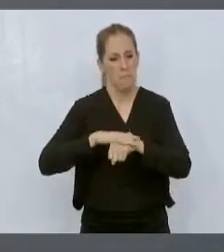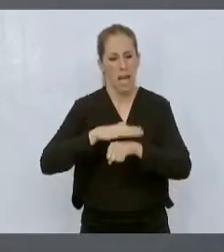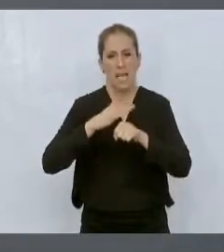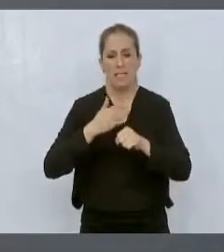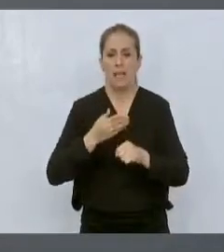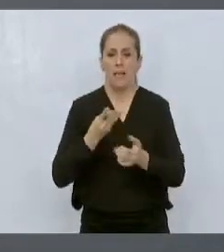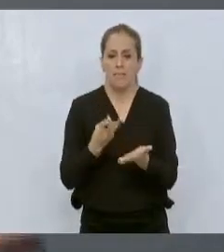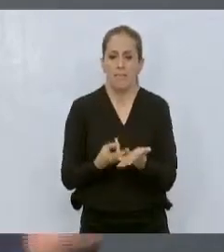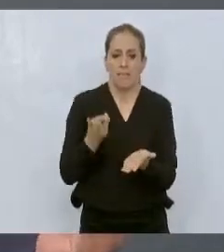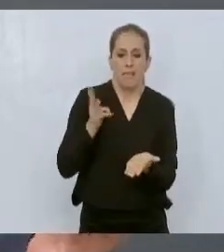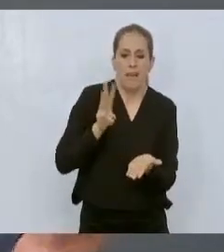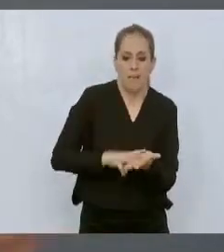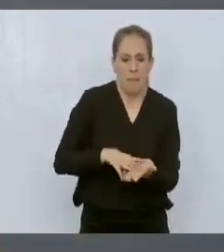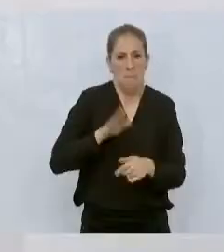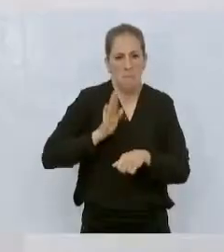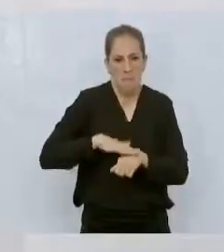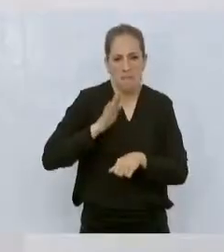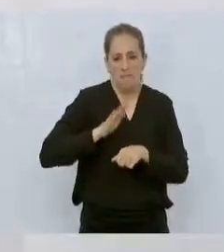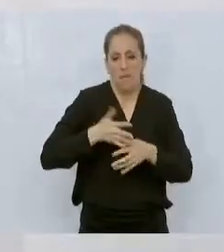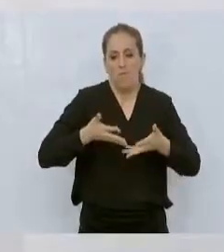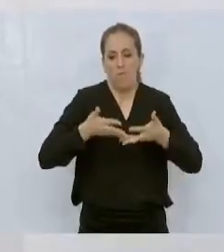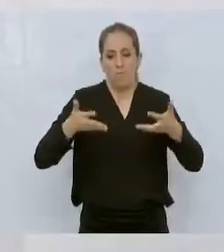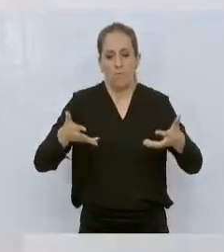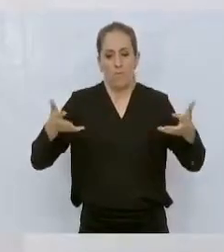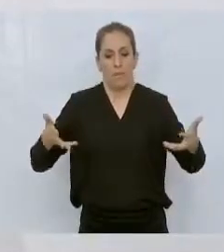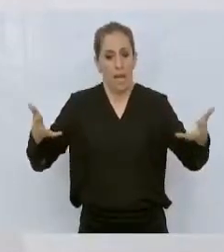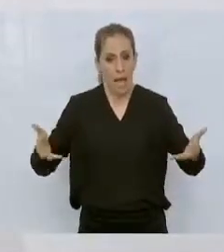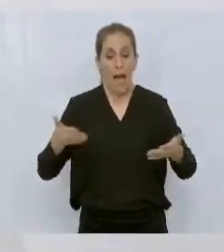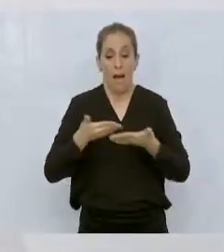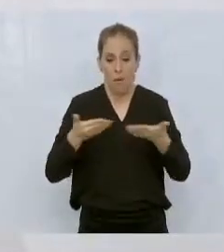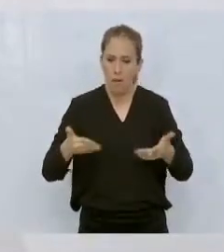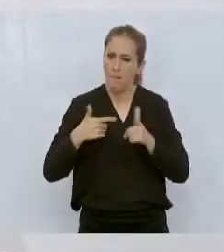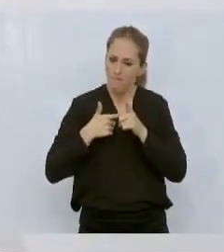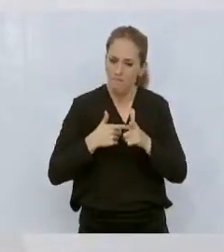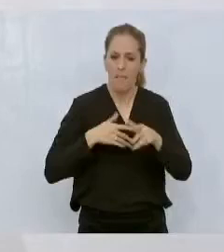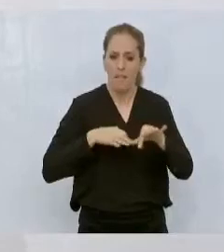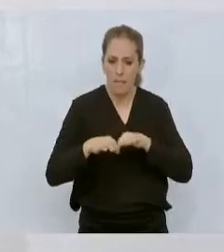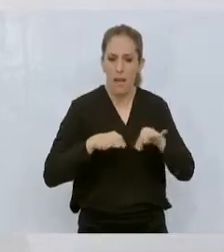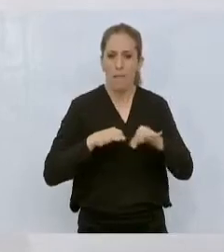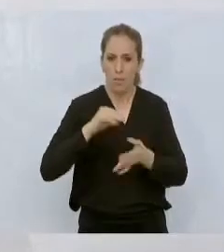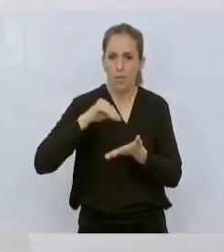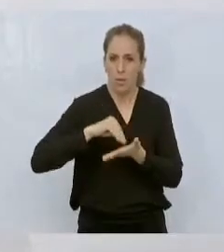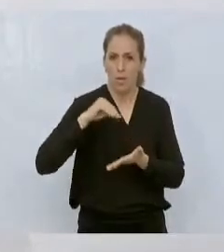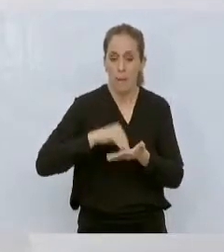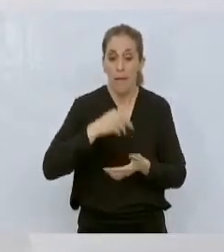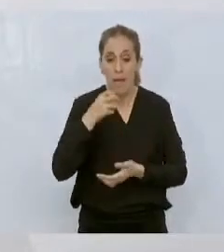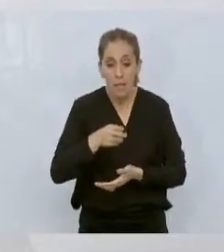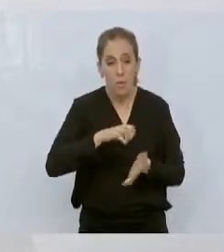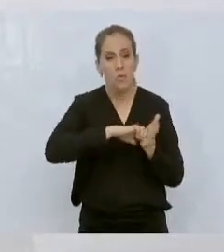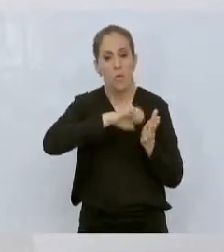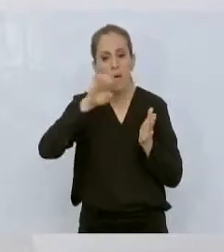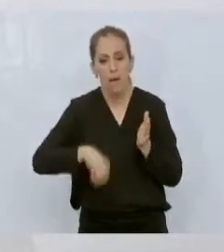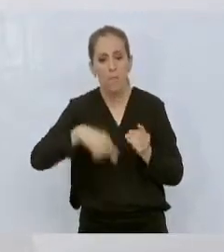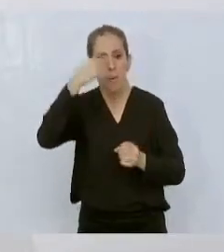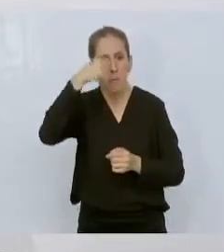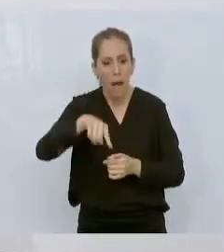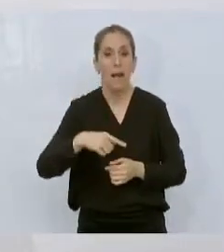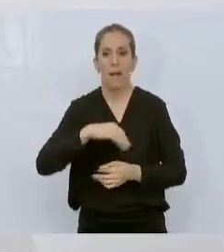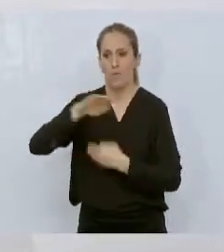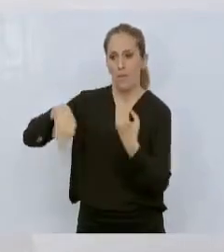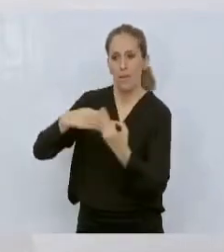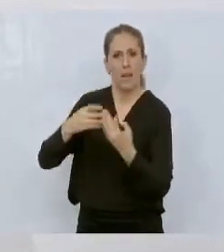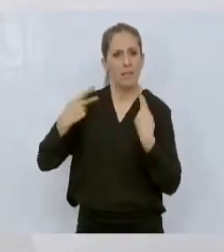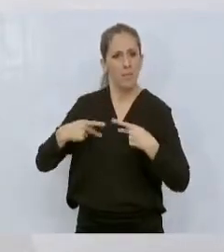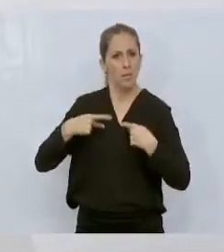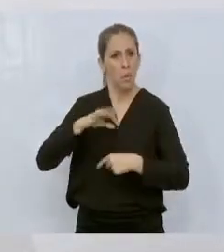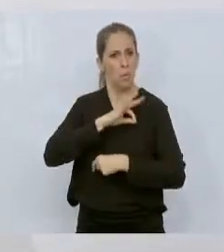Tenemos los recursos, estamos trabajando en ello. Pero sí me gustaría que viera, porque es un ejemplo de cómo podemos sacar a la gente de la marginalidad